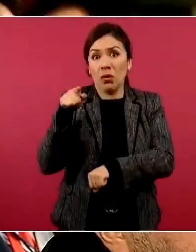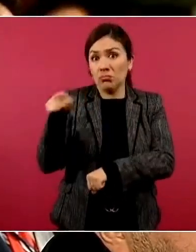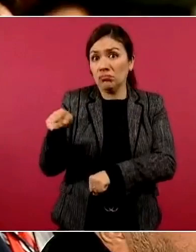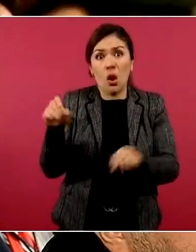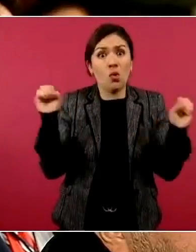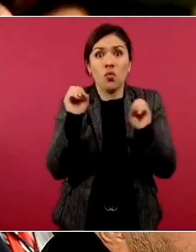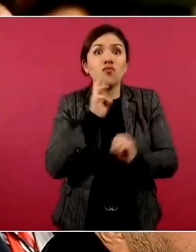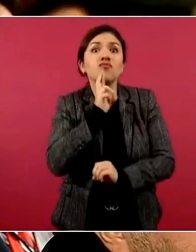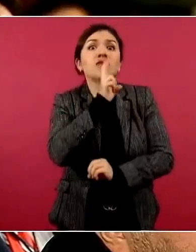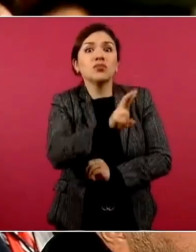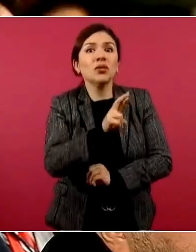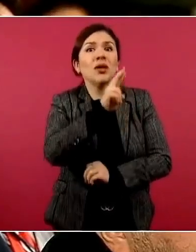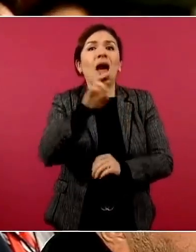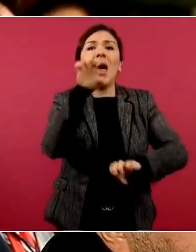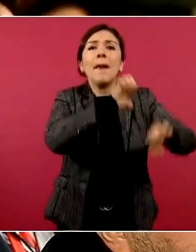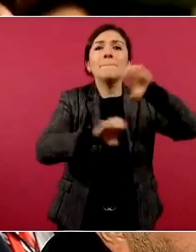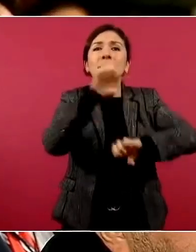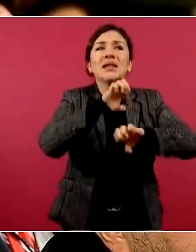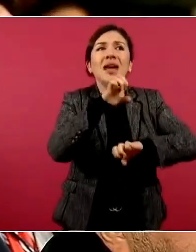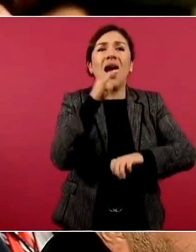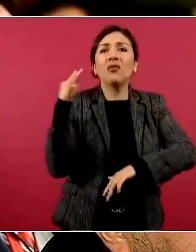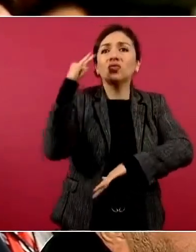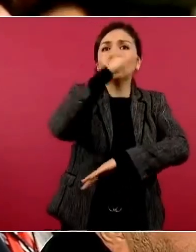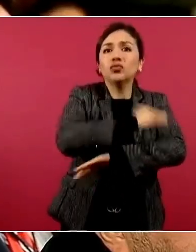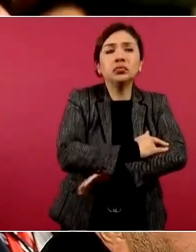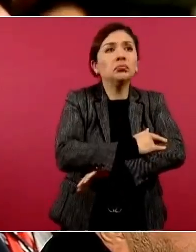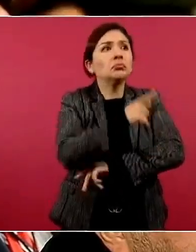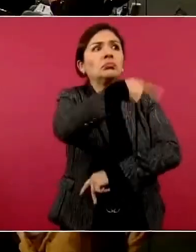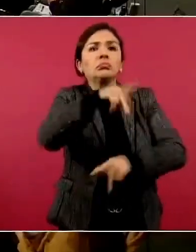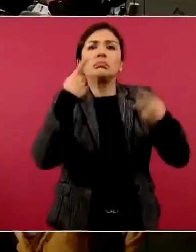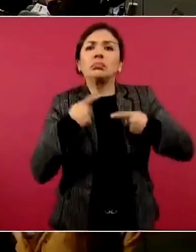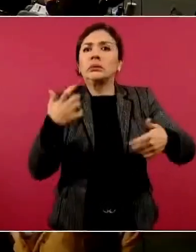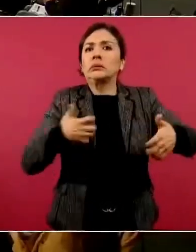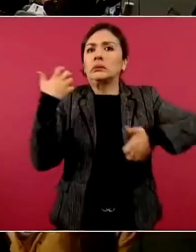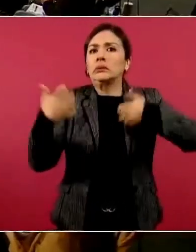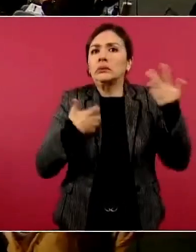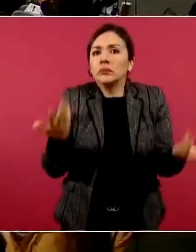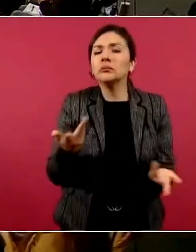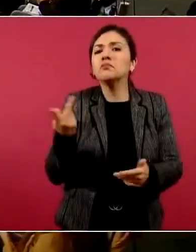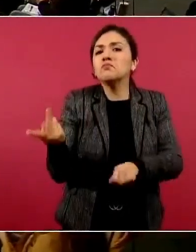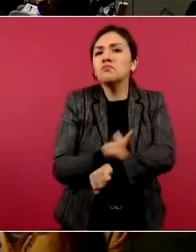respuesta de las aerolíneas, los viajeros, es lo que se están quejando. Bueno,